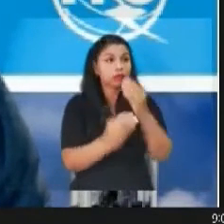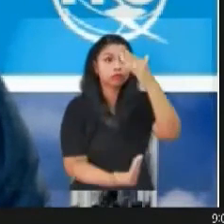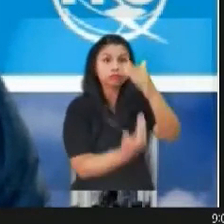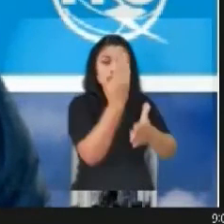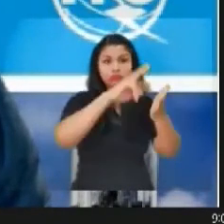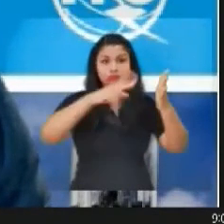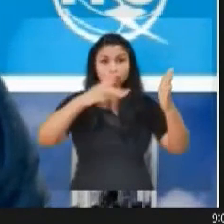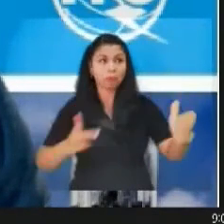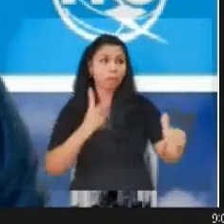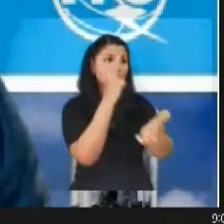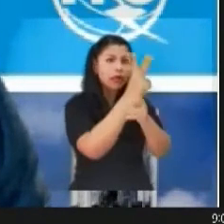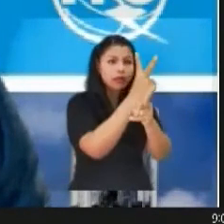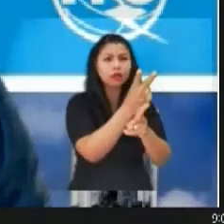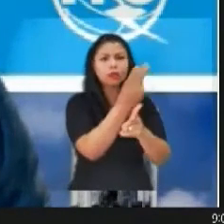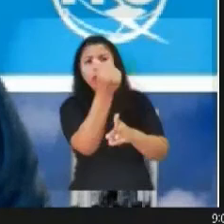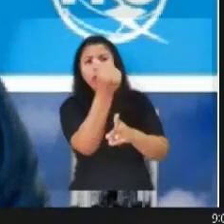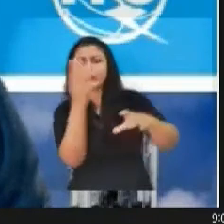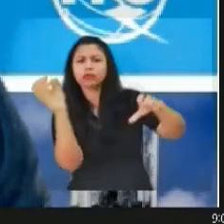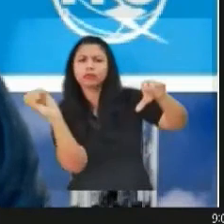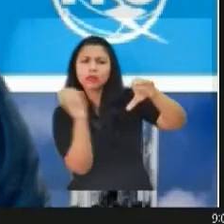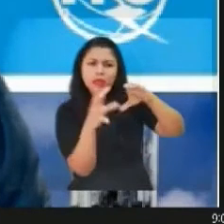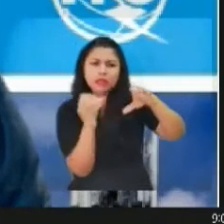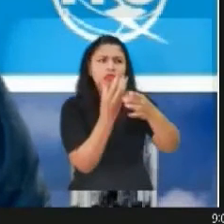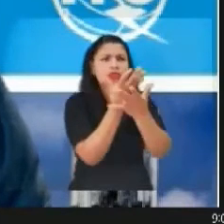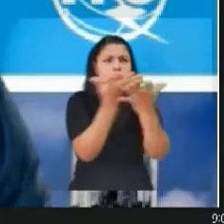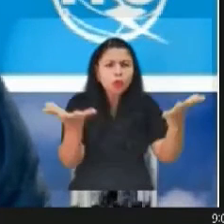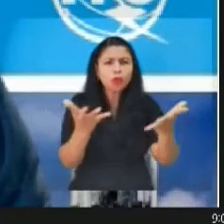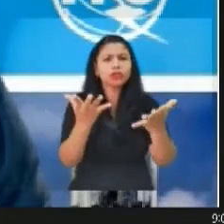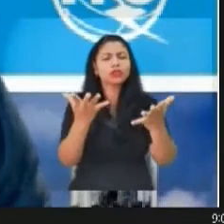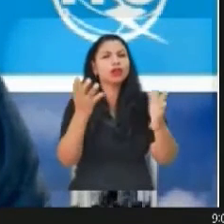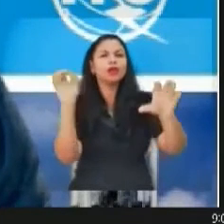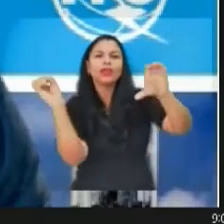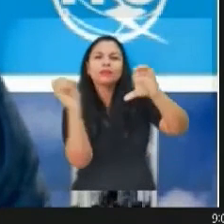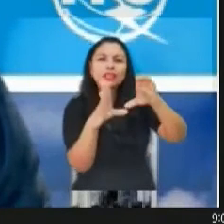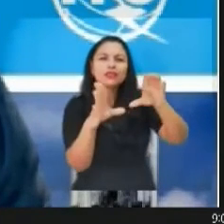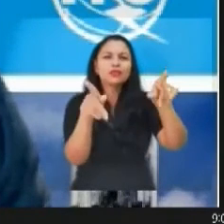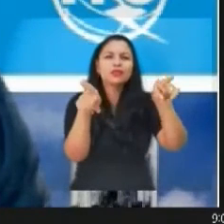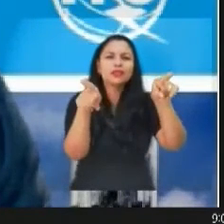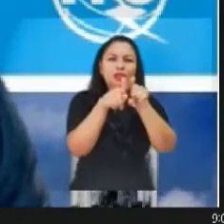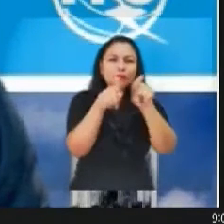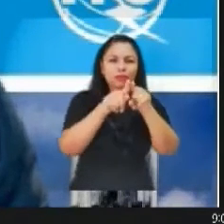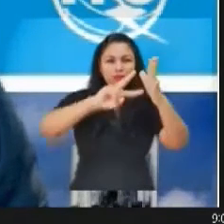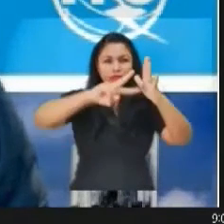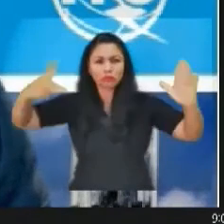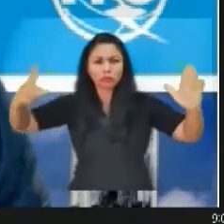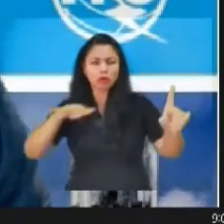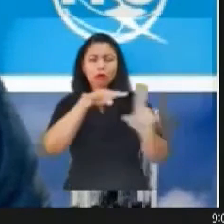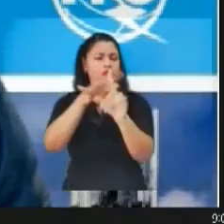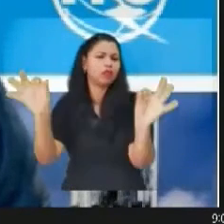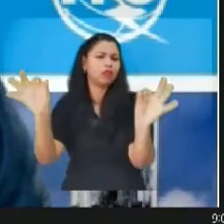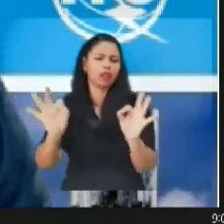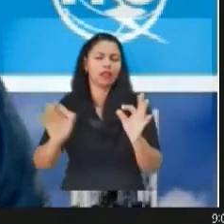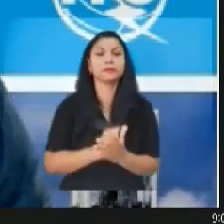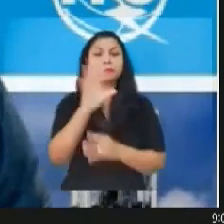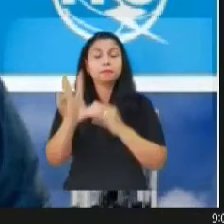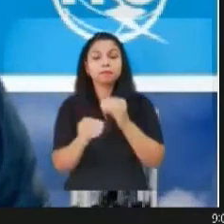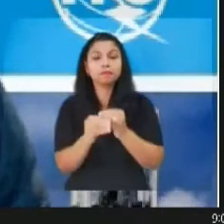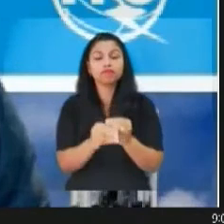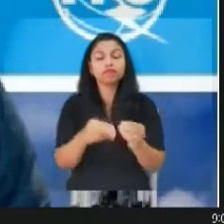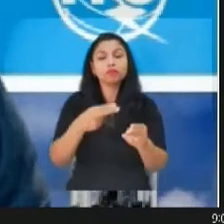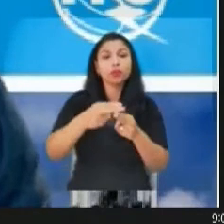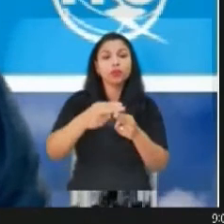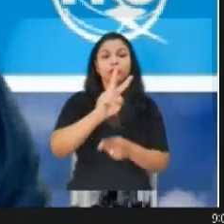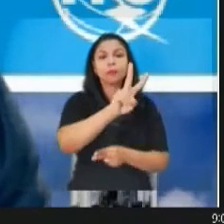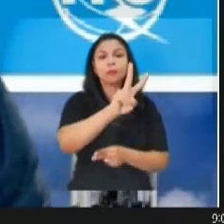realizadas en las redes existentes. La próxima Conferencia Mundial de Radiocomunicaciones, que se celebrará en el 2023,